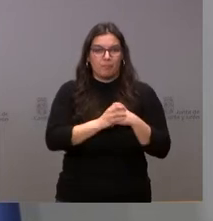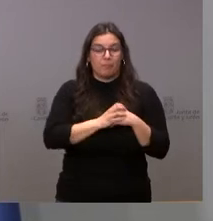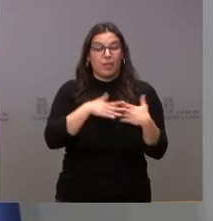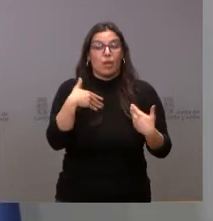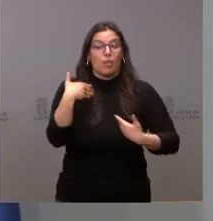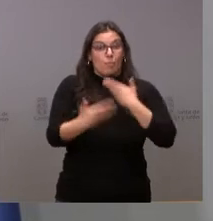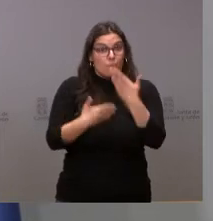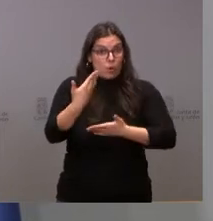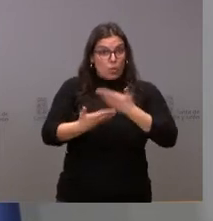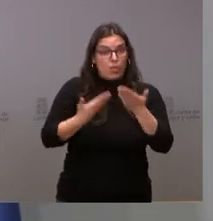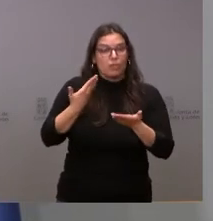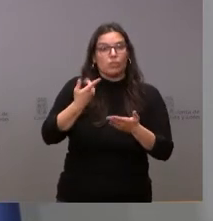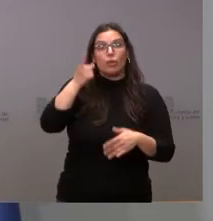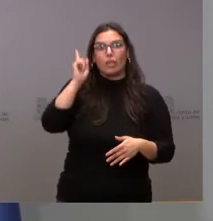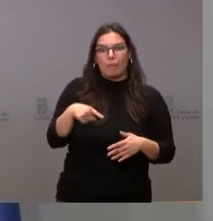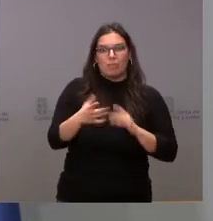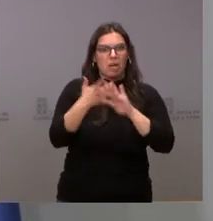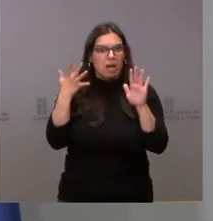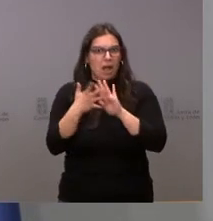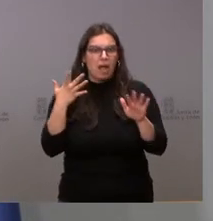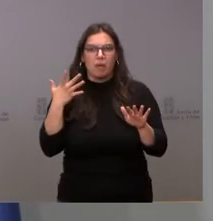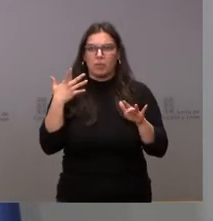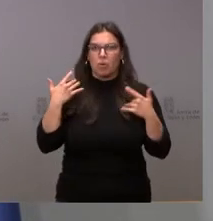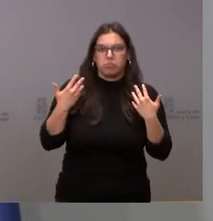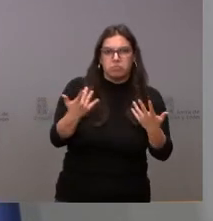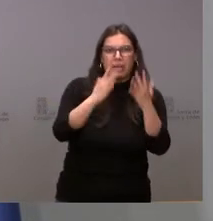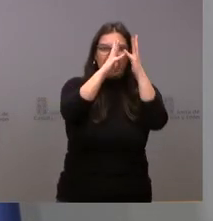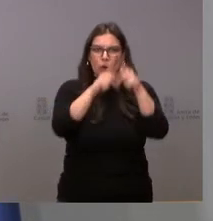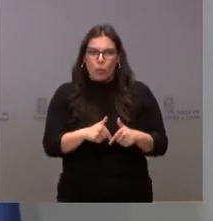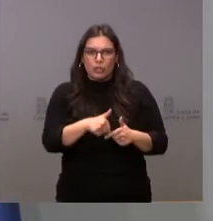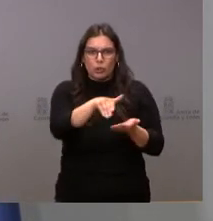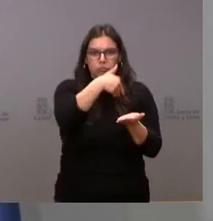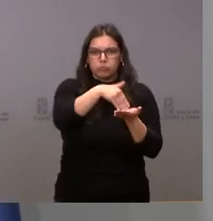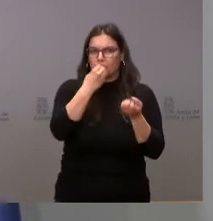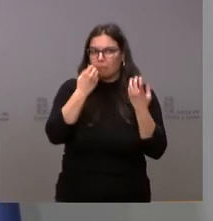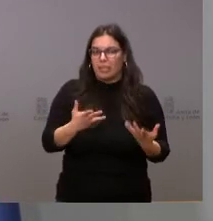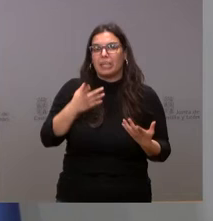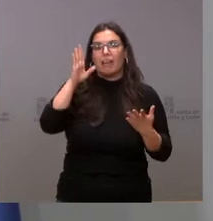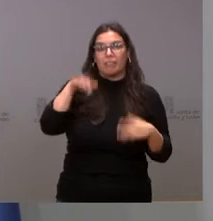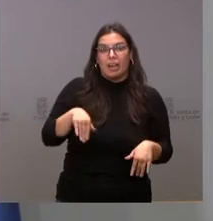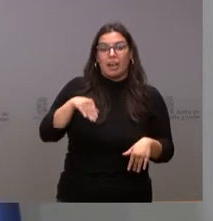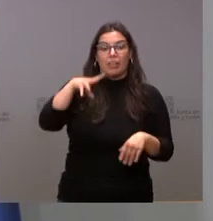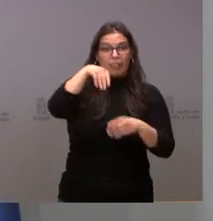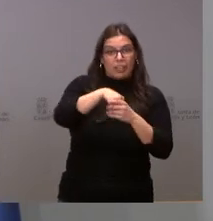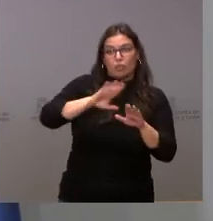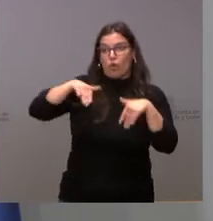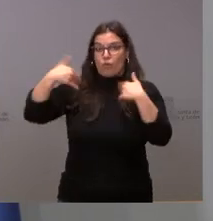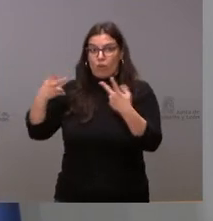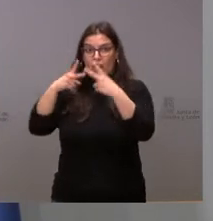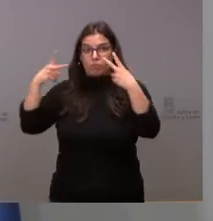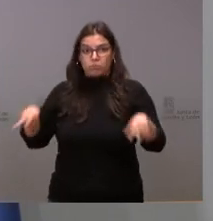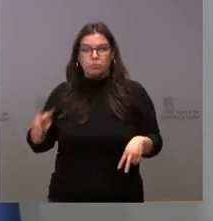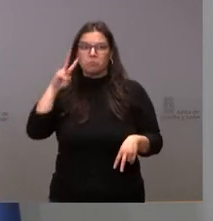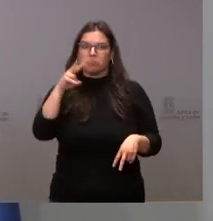haya sido también ágil y rápido en el recuento y que así haya sido valorado tanto dentro como fuera de